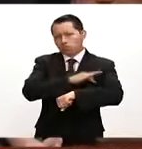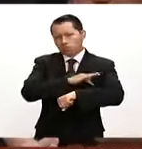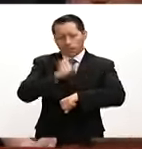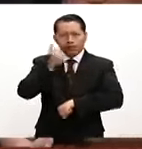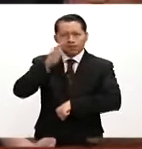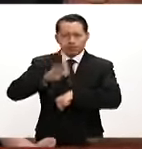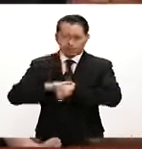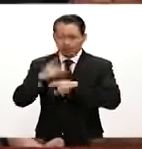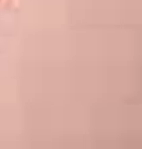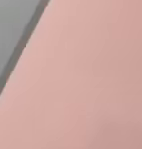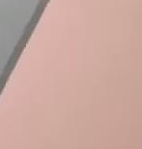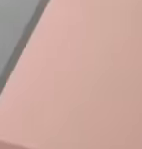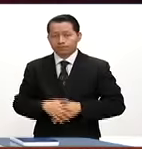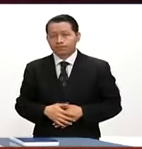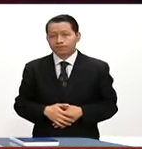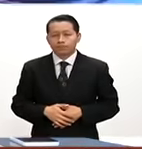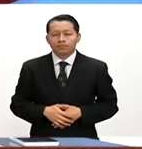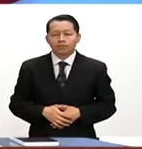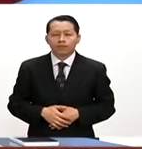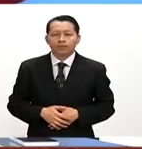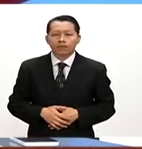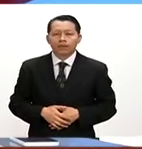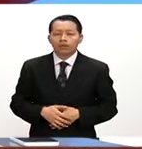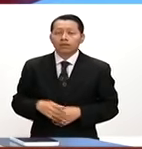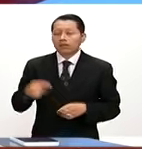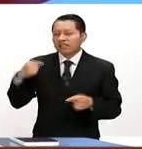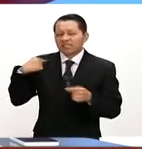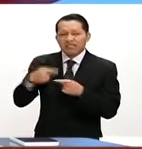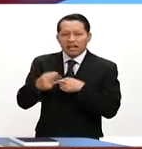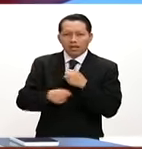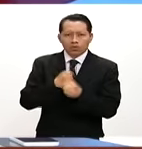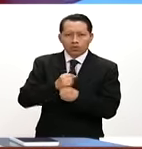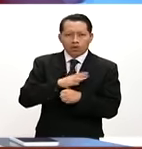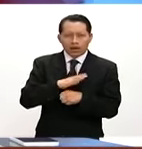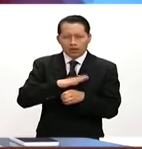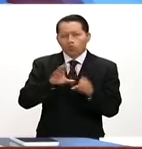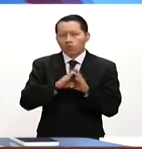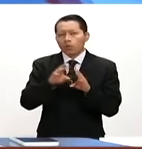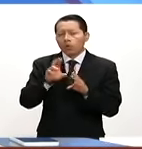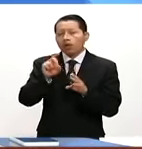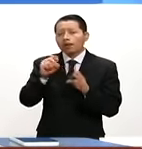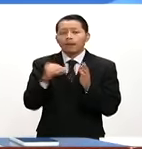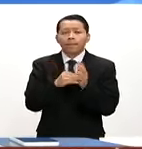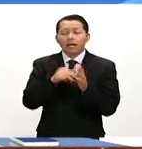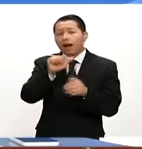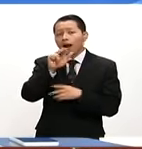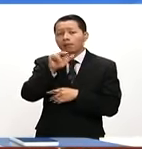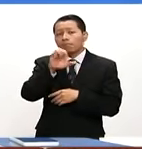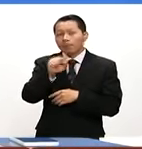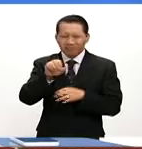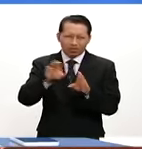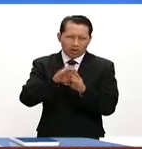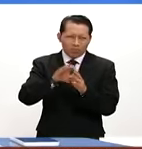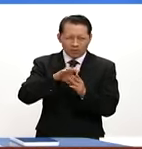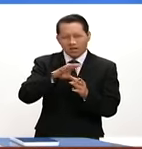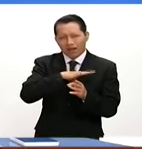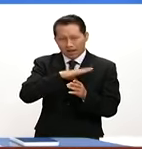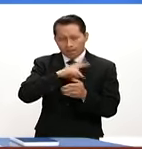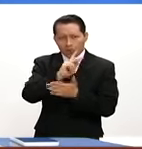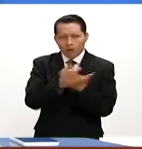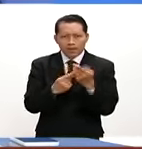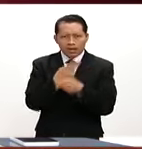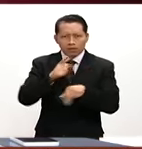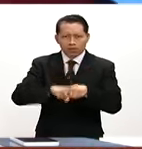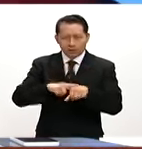administrativas. En lo que va del año se han recolectado más de 30 mil armas en todo el país como parte del Programa Nacional